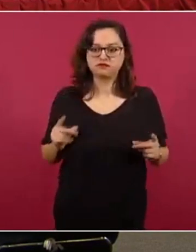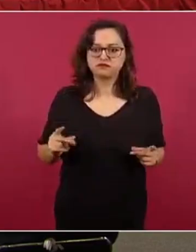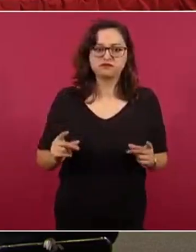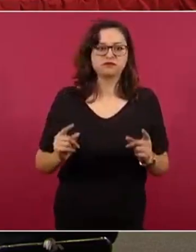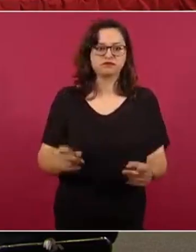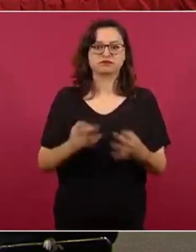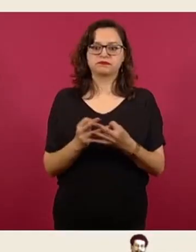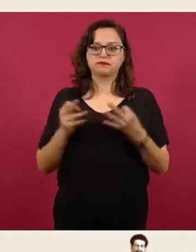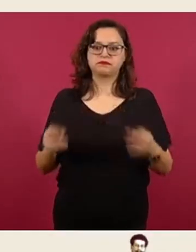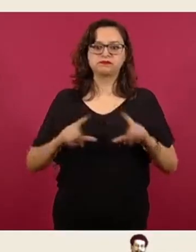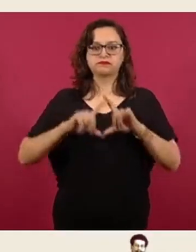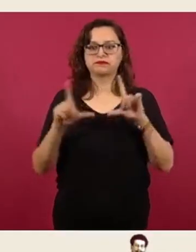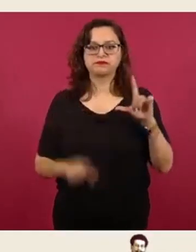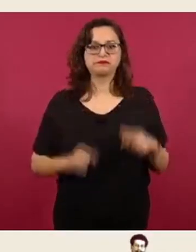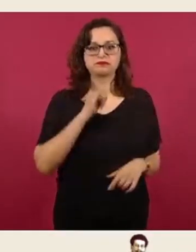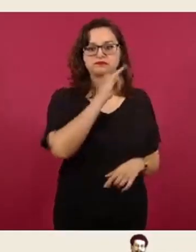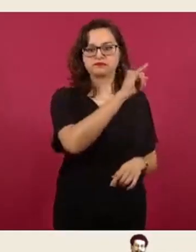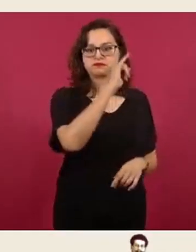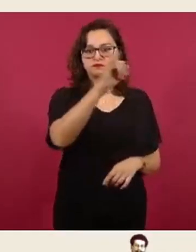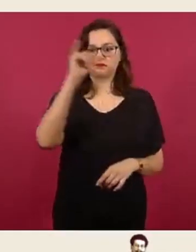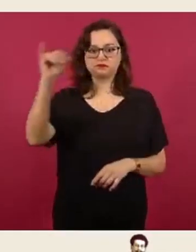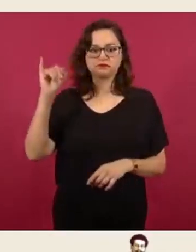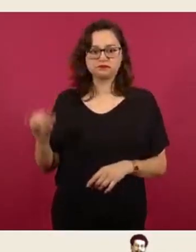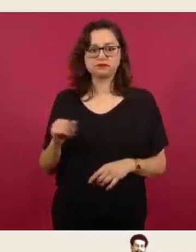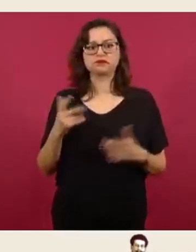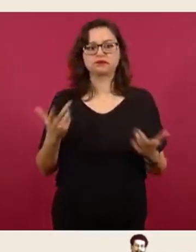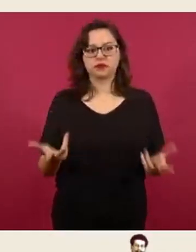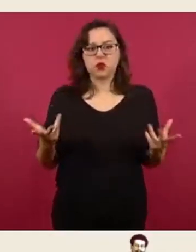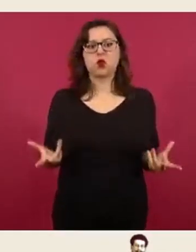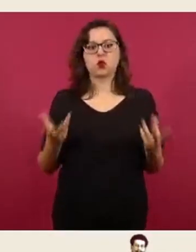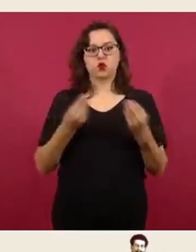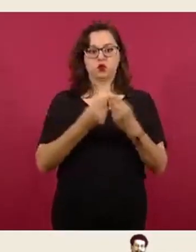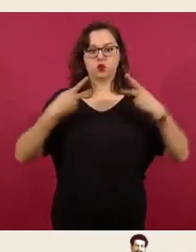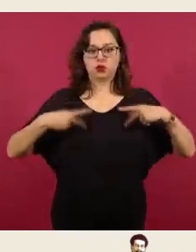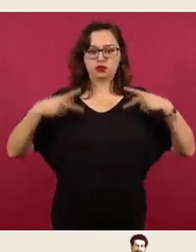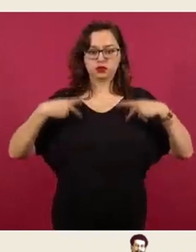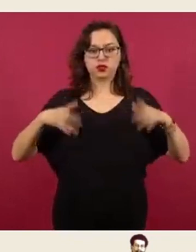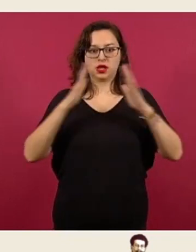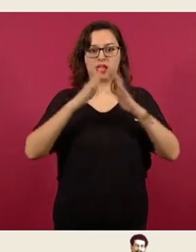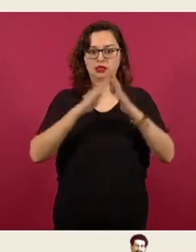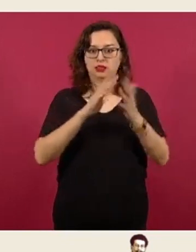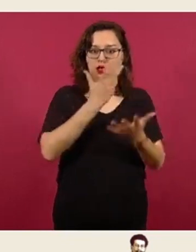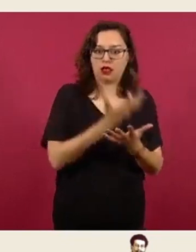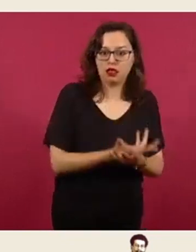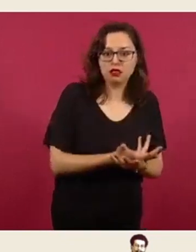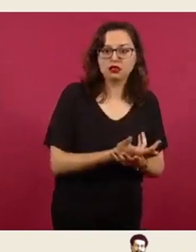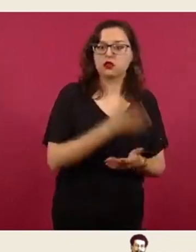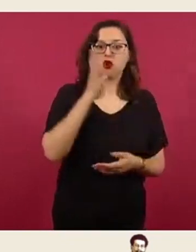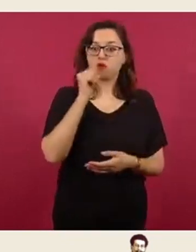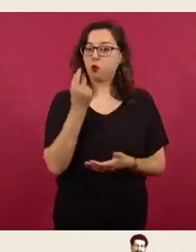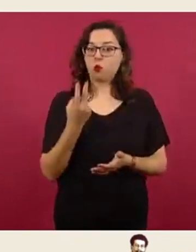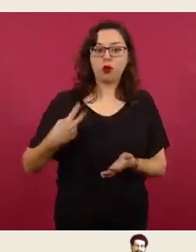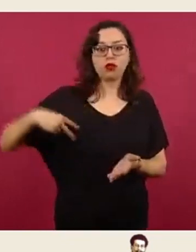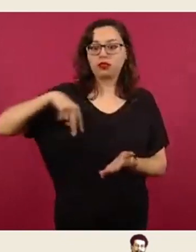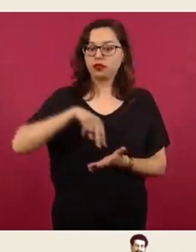en particular en las zonas apartadas, también con las personas que viven en postración, uno de los retos grandes del programa de